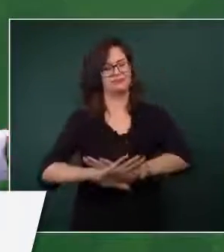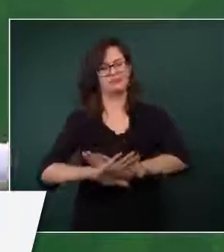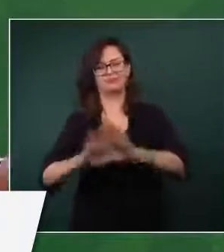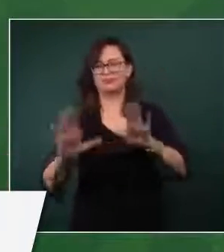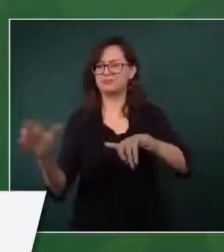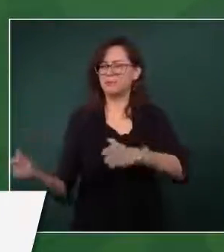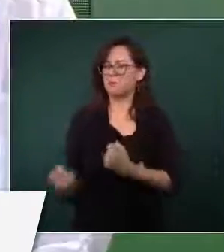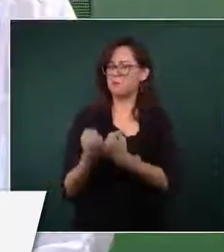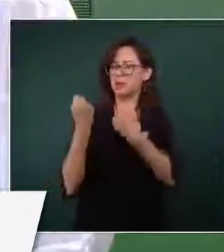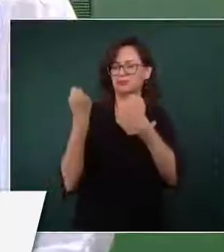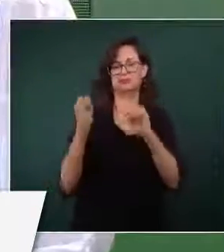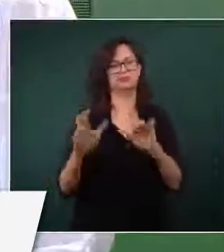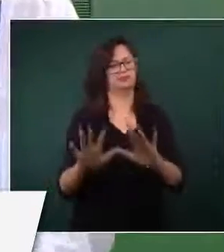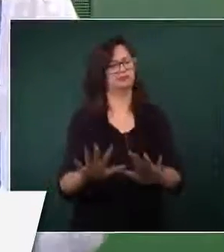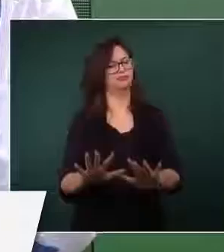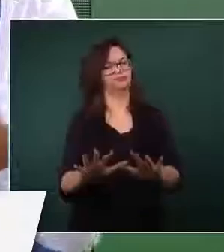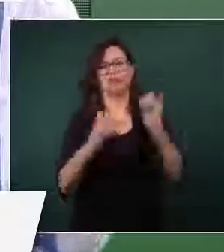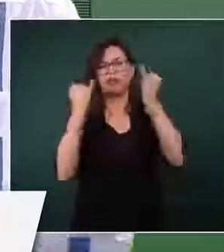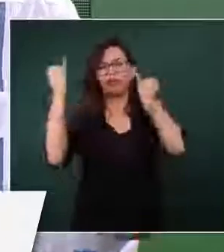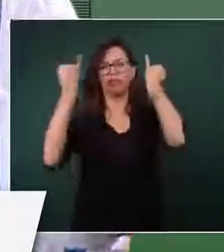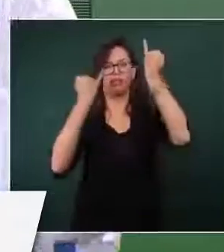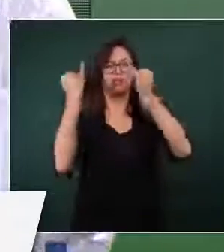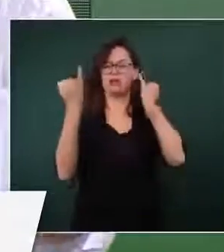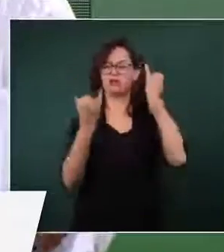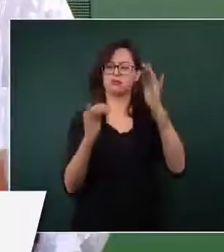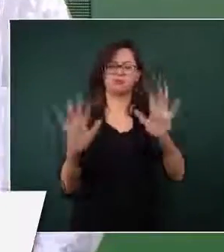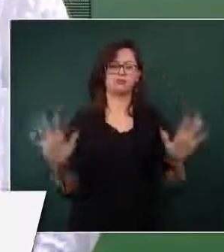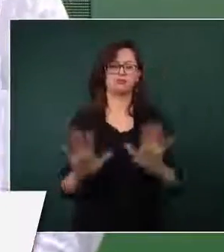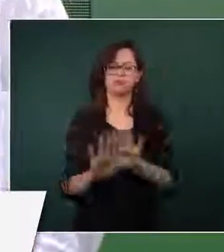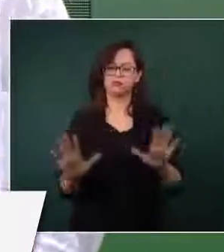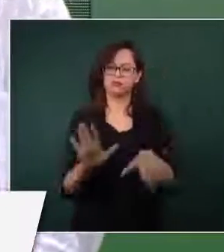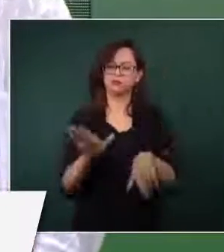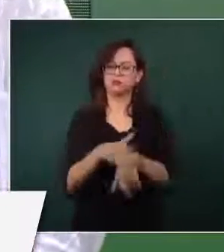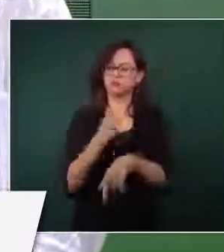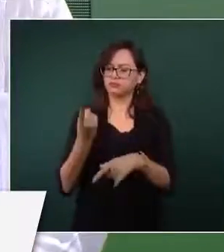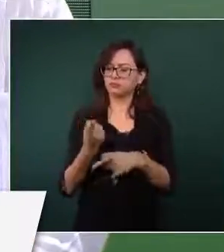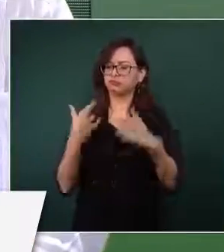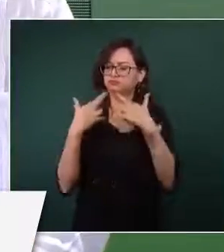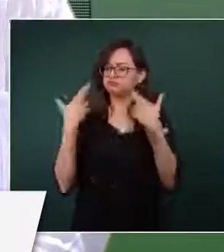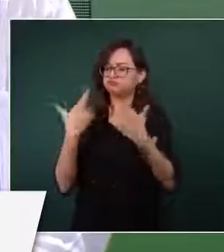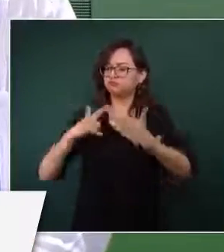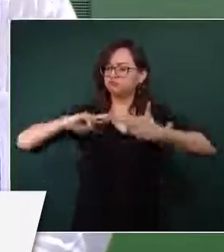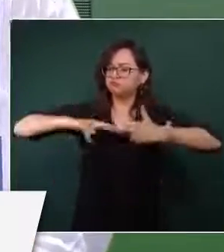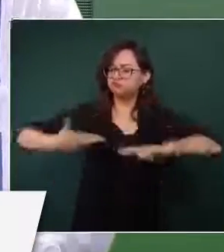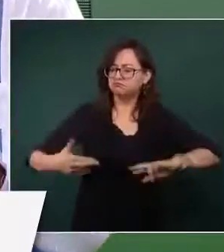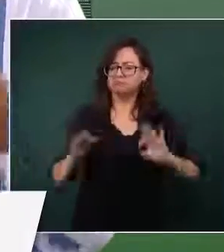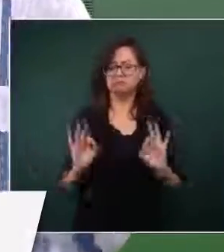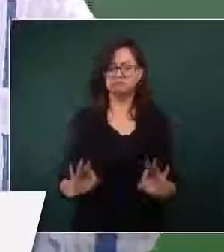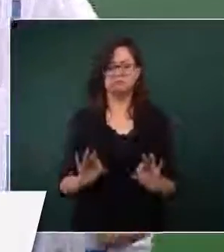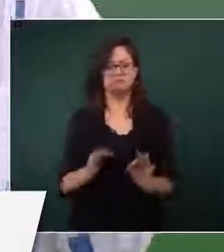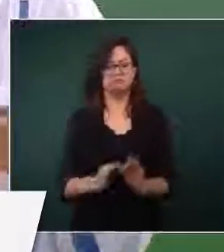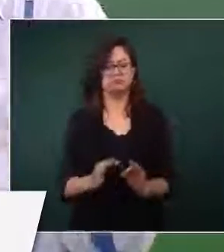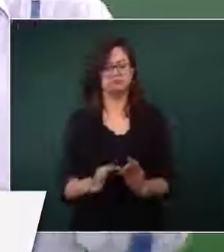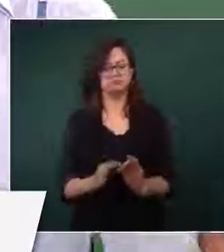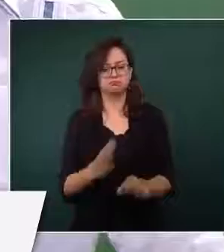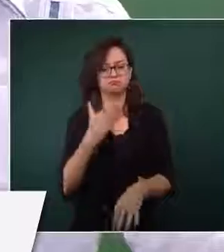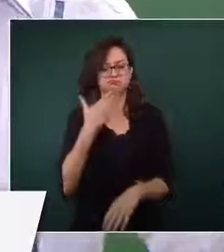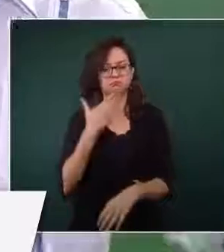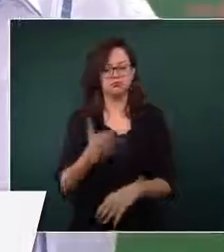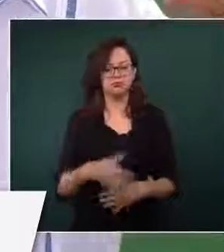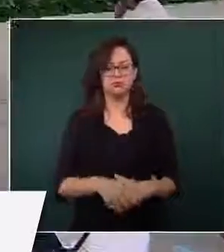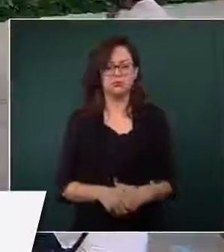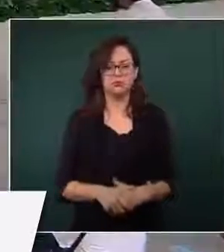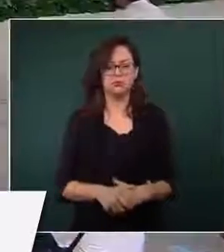confrontación, porque son buenas las relaciones. La pandemia no los distanció.